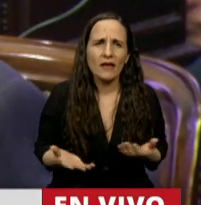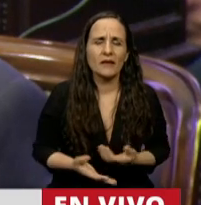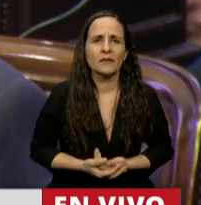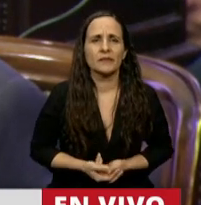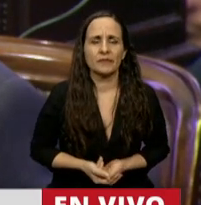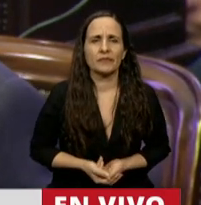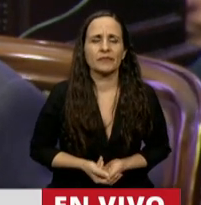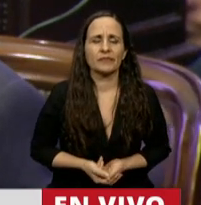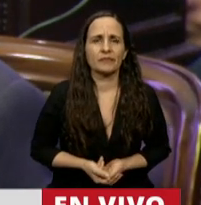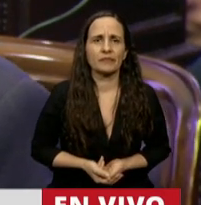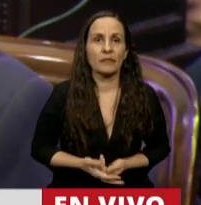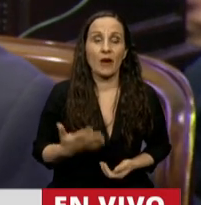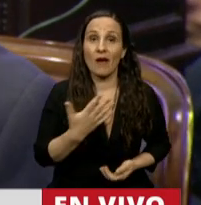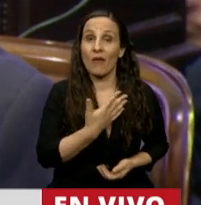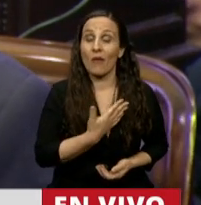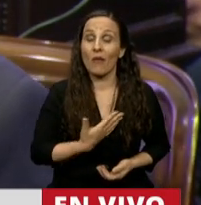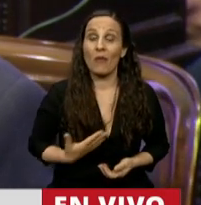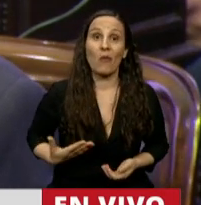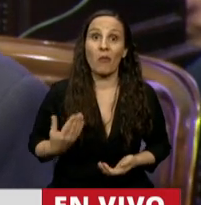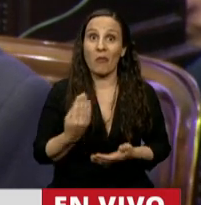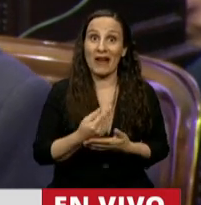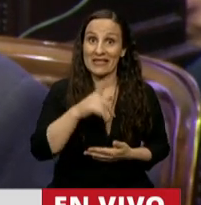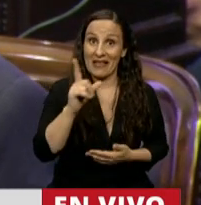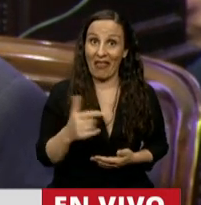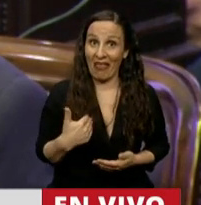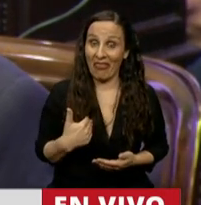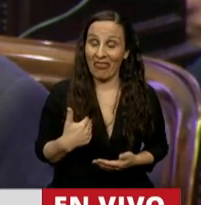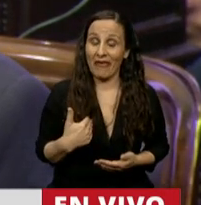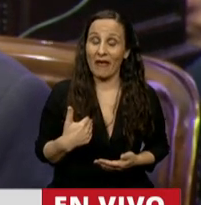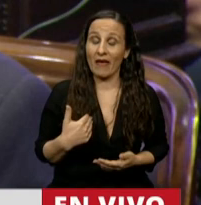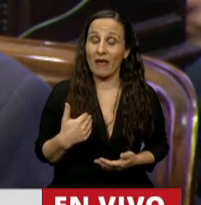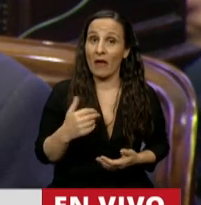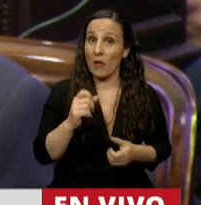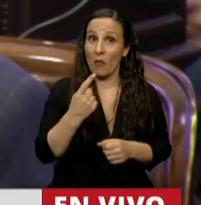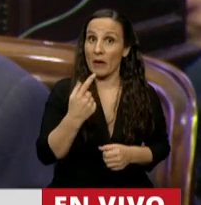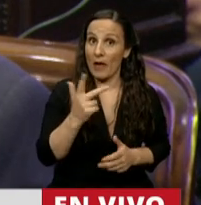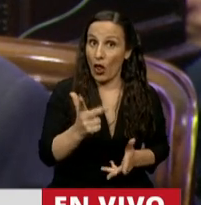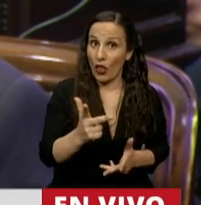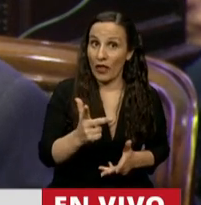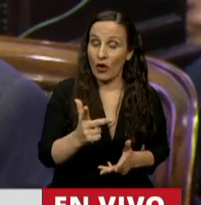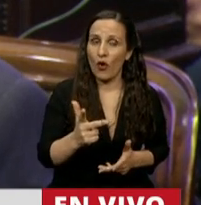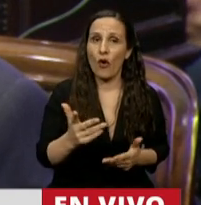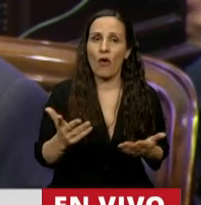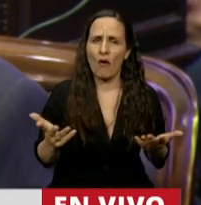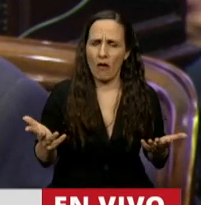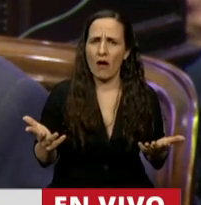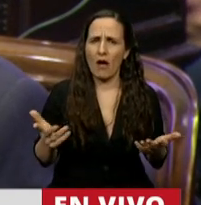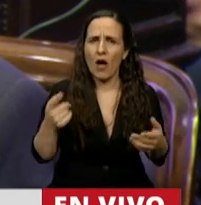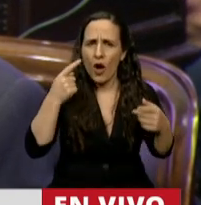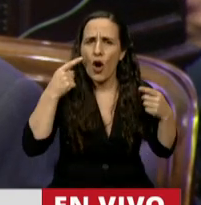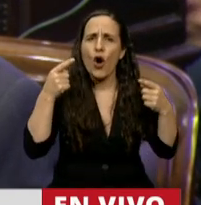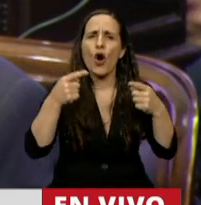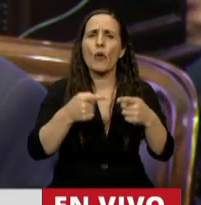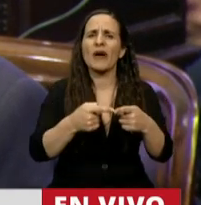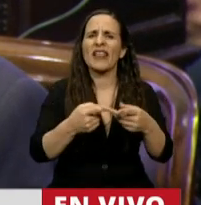El Presidente de la Nación lo primero que nos dijo fue que su objetivo era